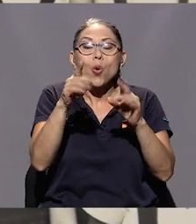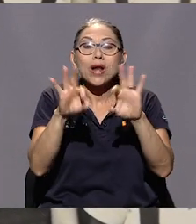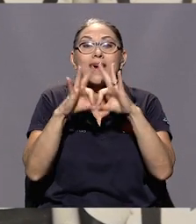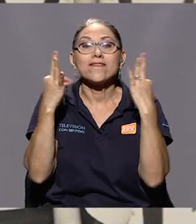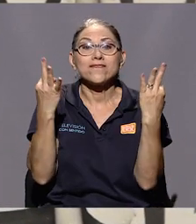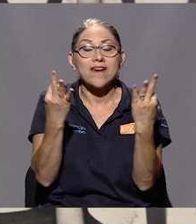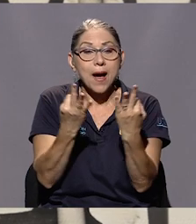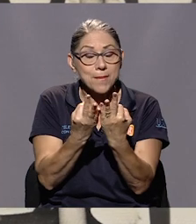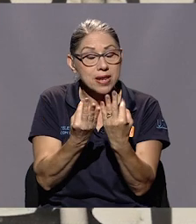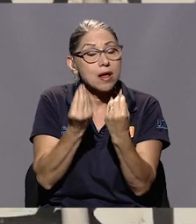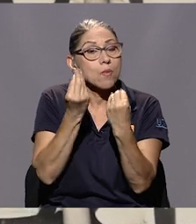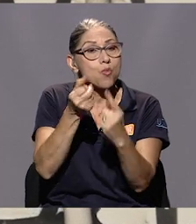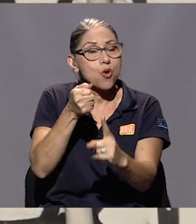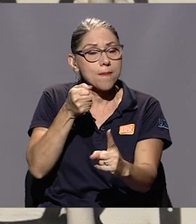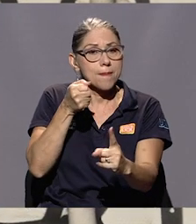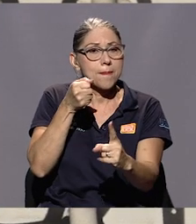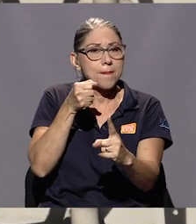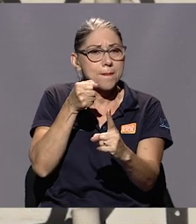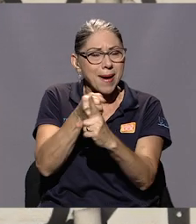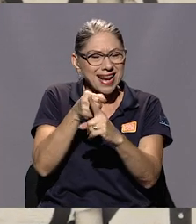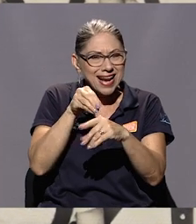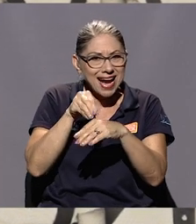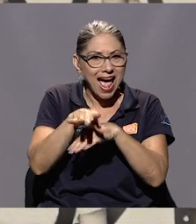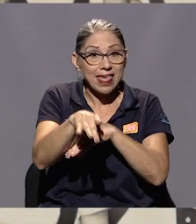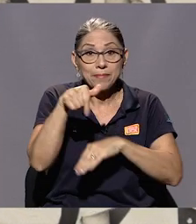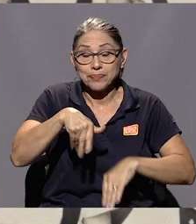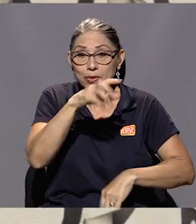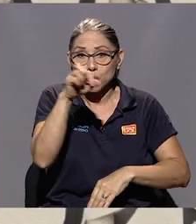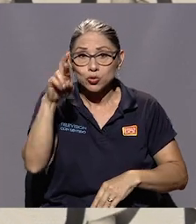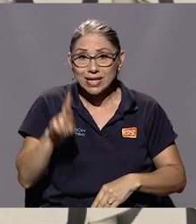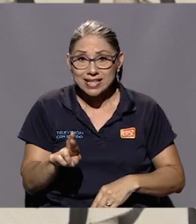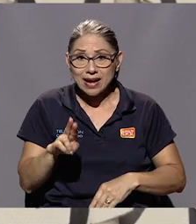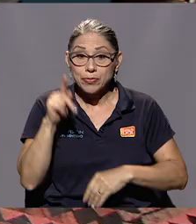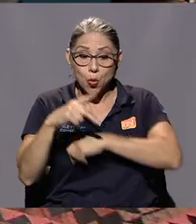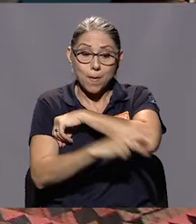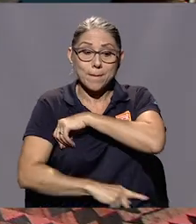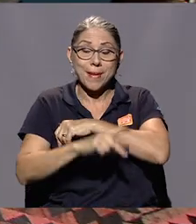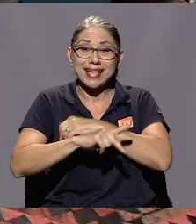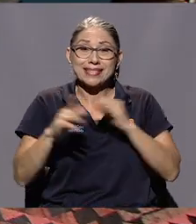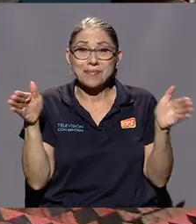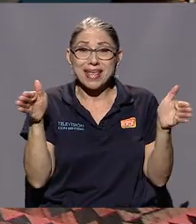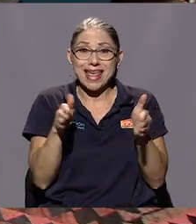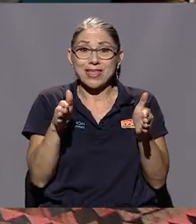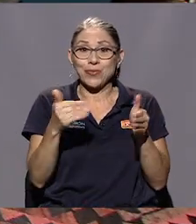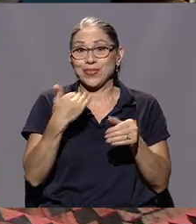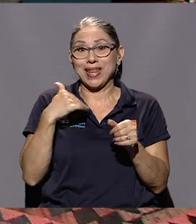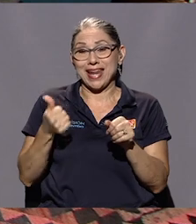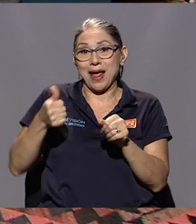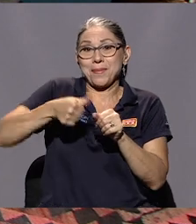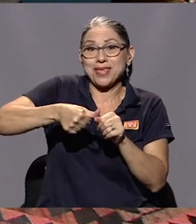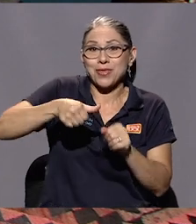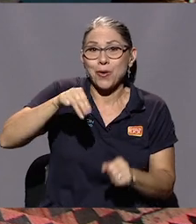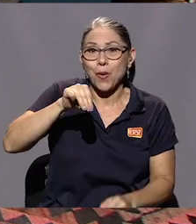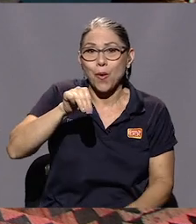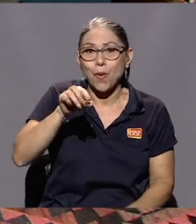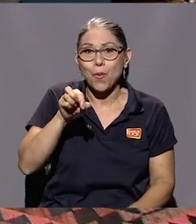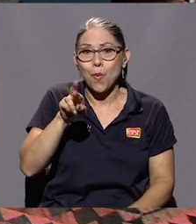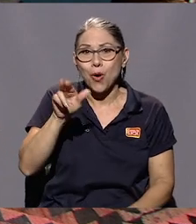Una familia, además, muy marcada en Costa Rica, un país pequeño, en donde llevar el apellido Mora,